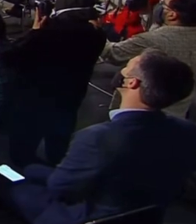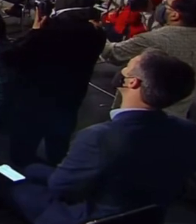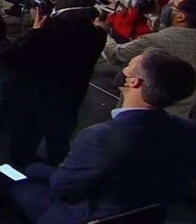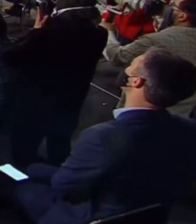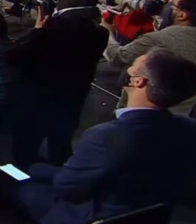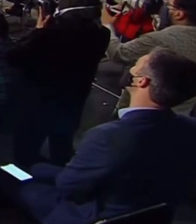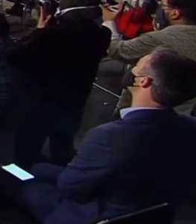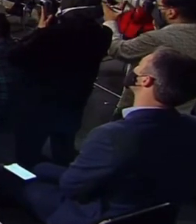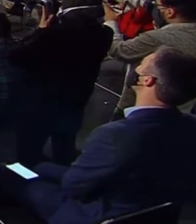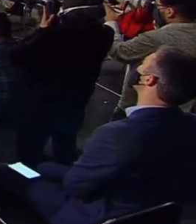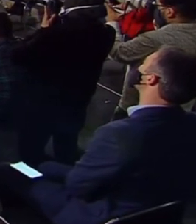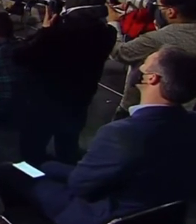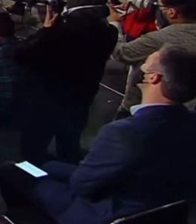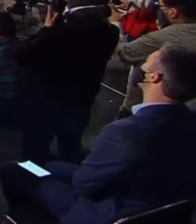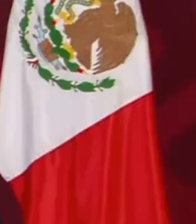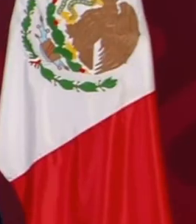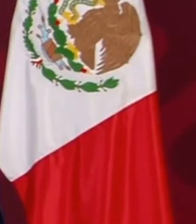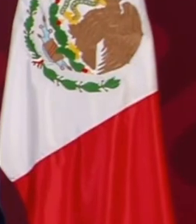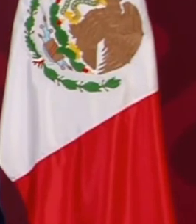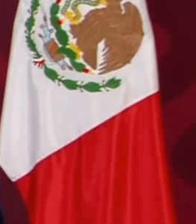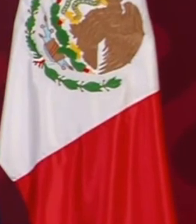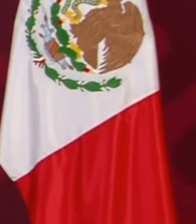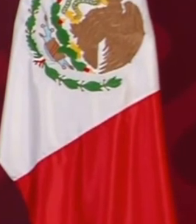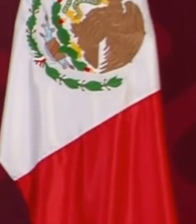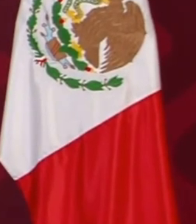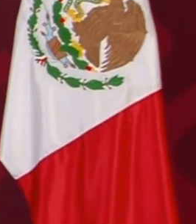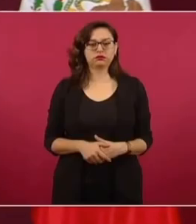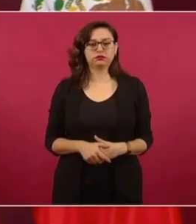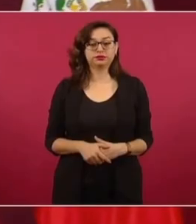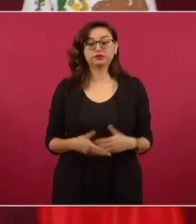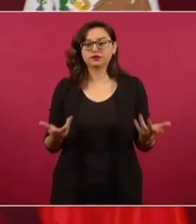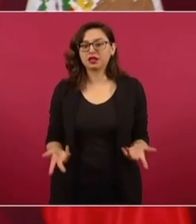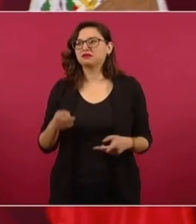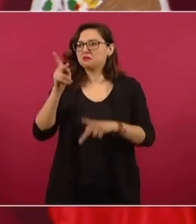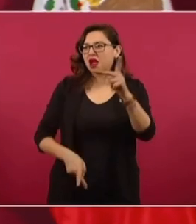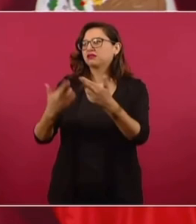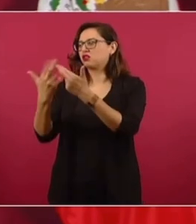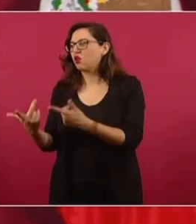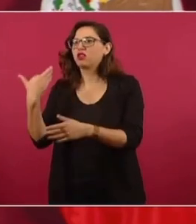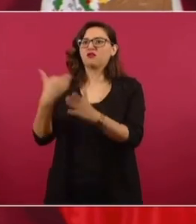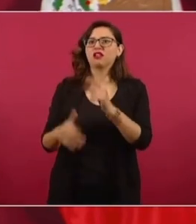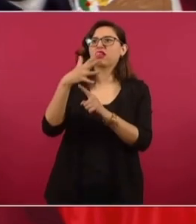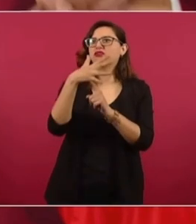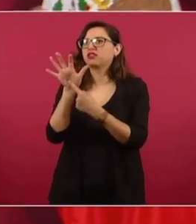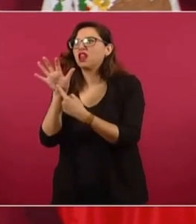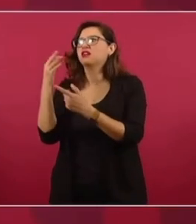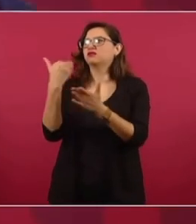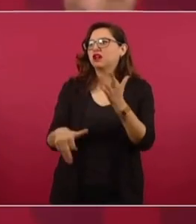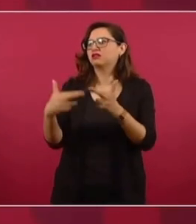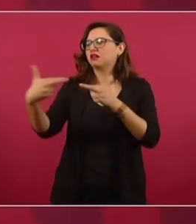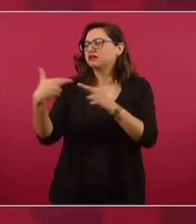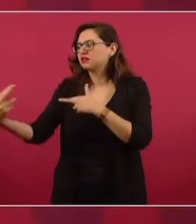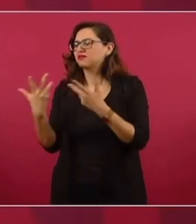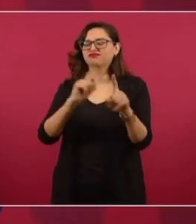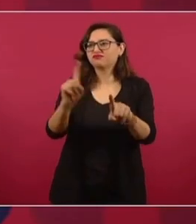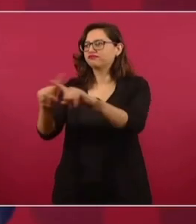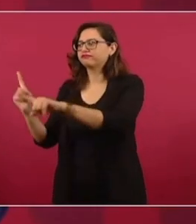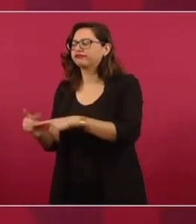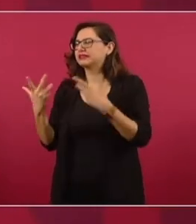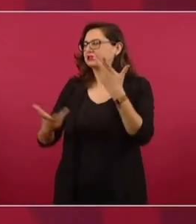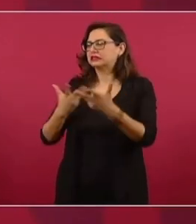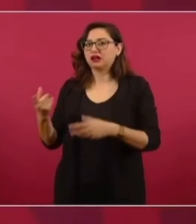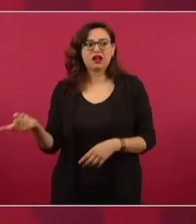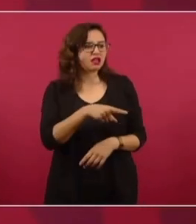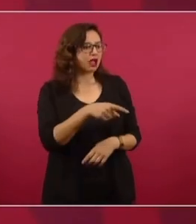la fibra óptica, hace falta antenas. Si quebraba esta empresa, pues nos afectaba mucho a todo el país en el propósito